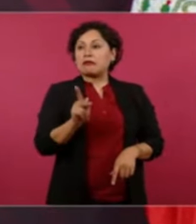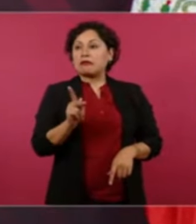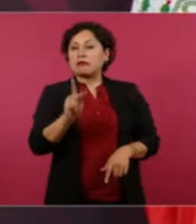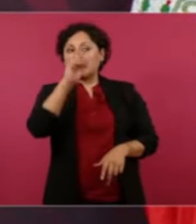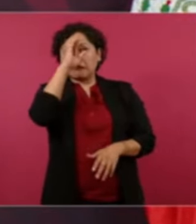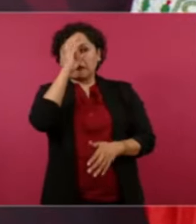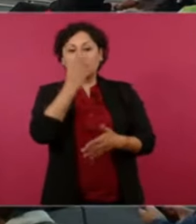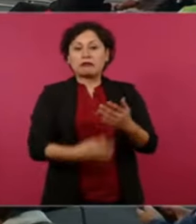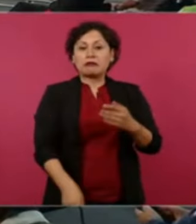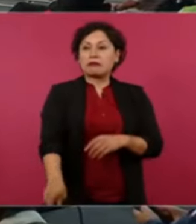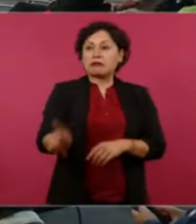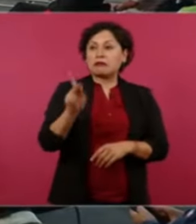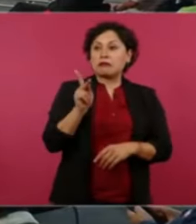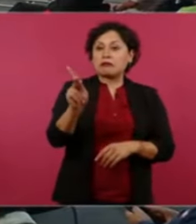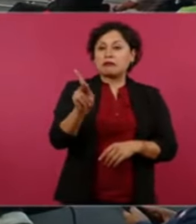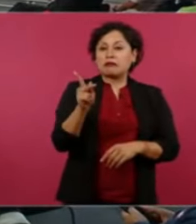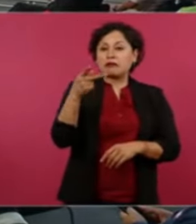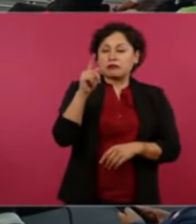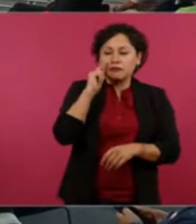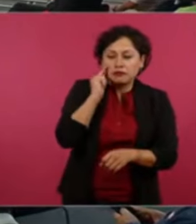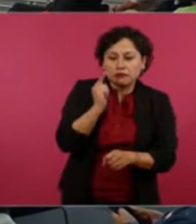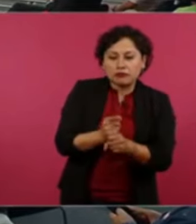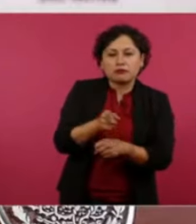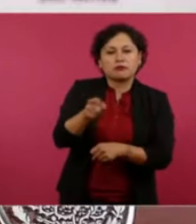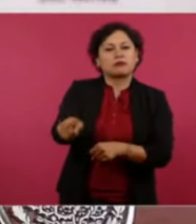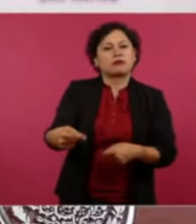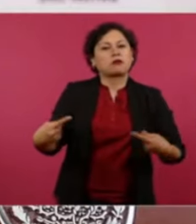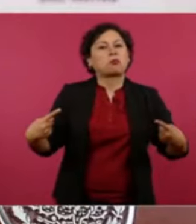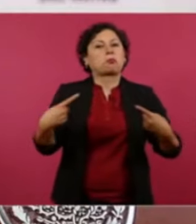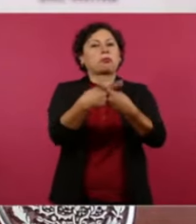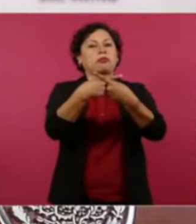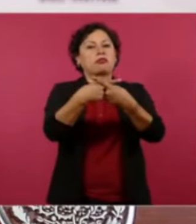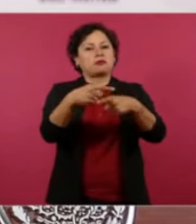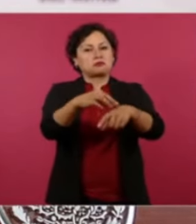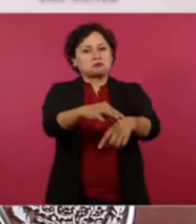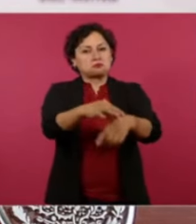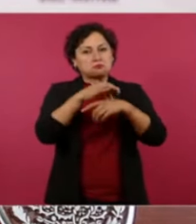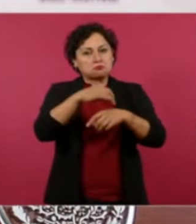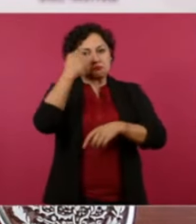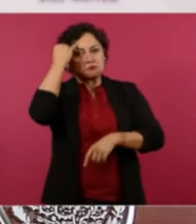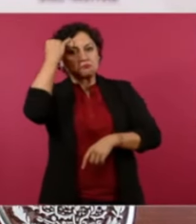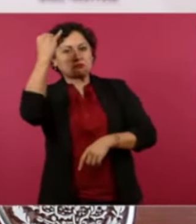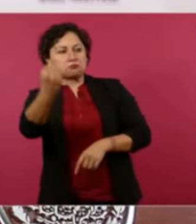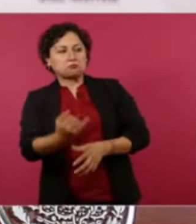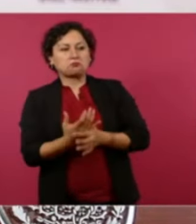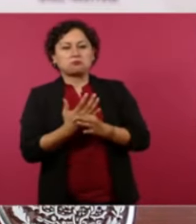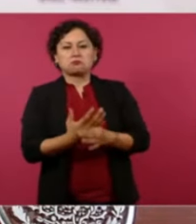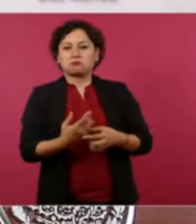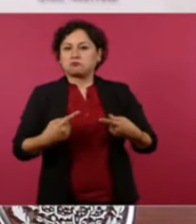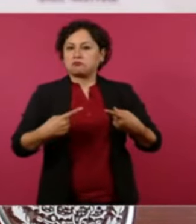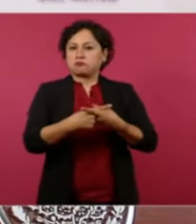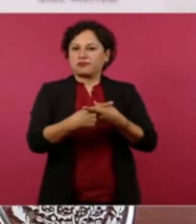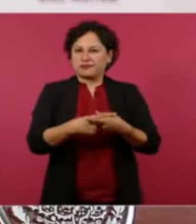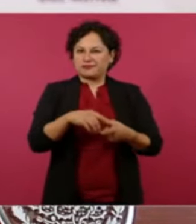gandhi es una carta que le envía creo que a Tolstoy